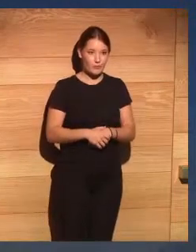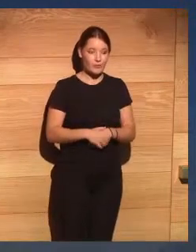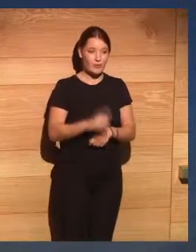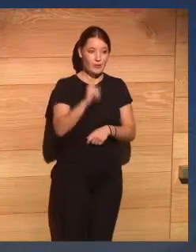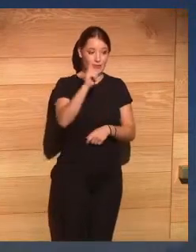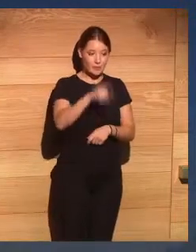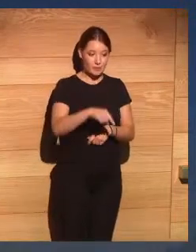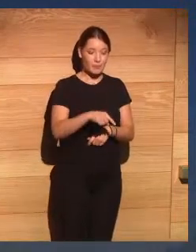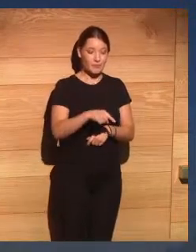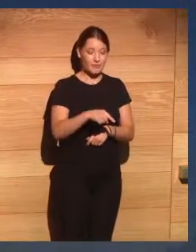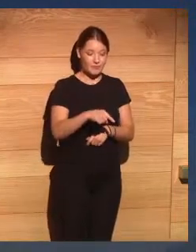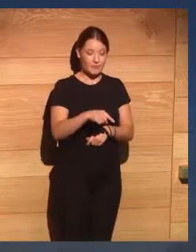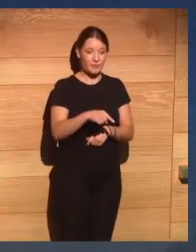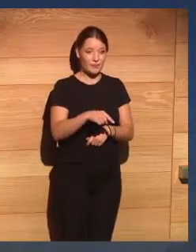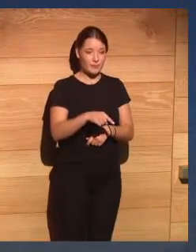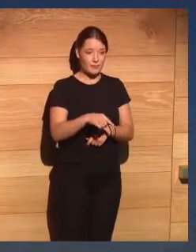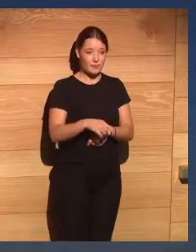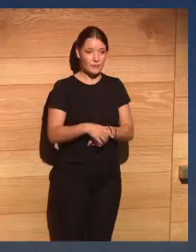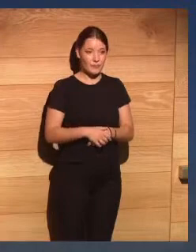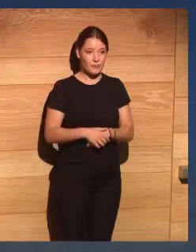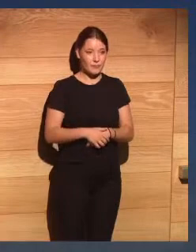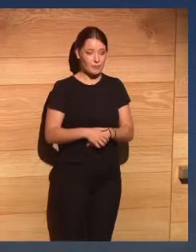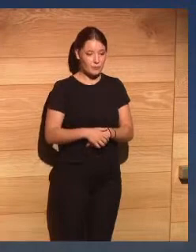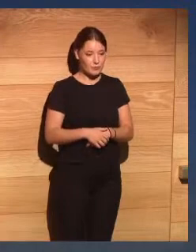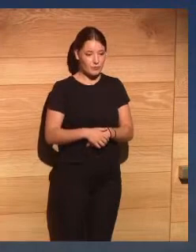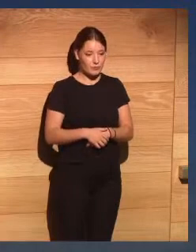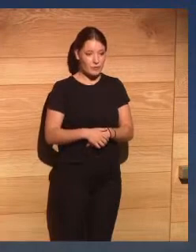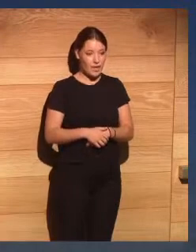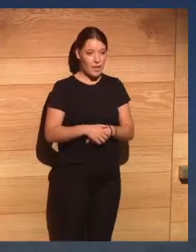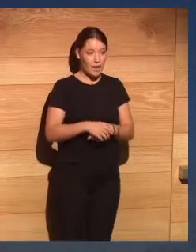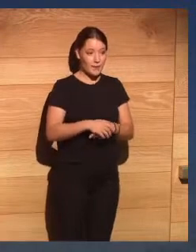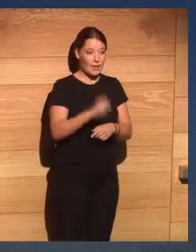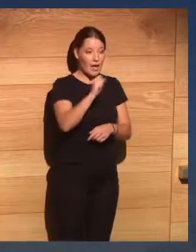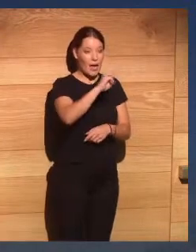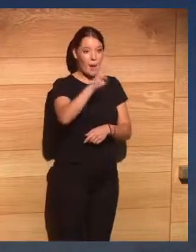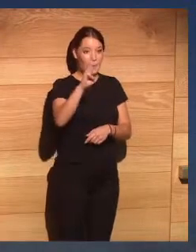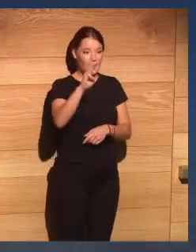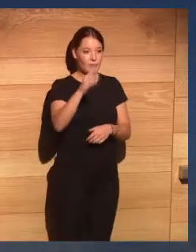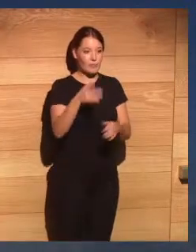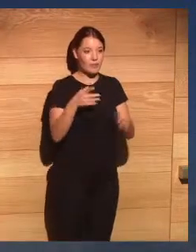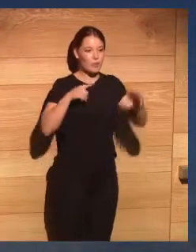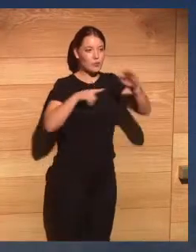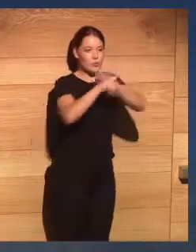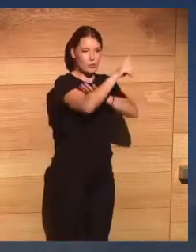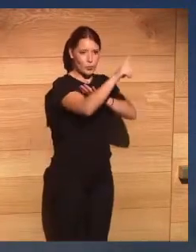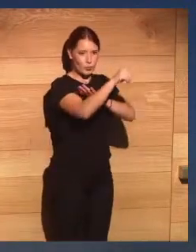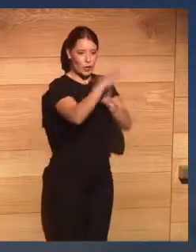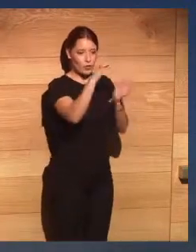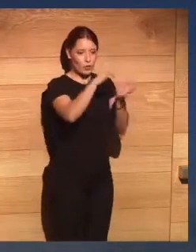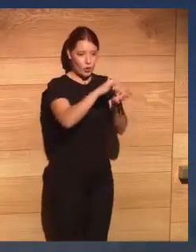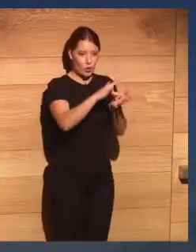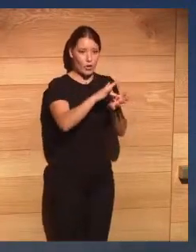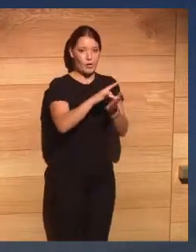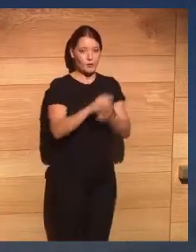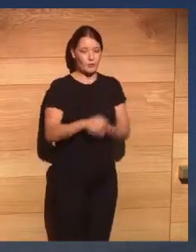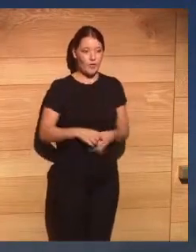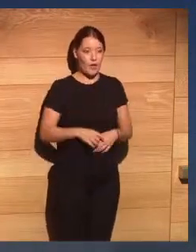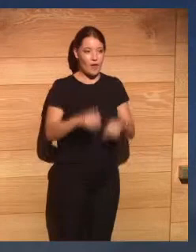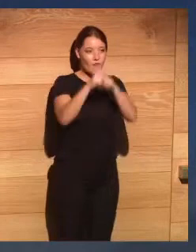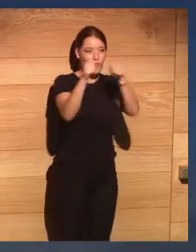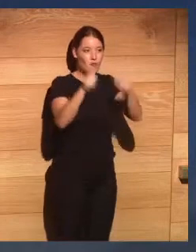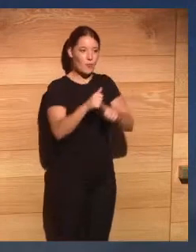produce entonces lo que bueno la extensión y el desarrollo de las aplicaciones y lo que bueno de una manera muy cursi se decía la